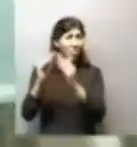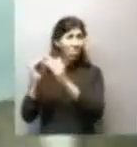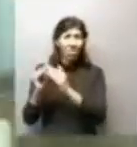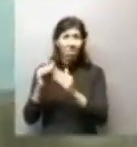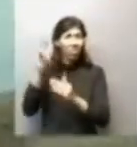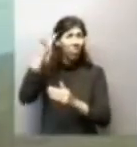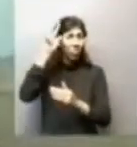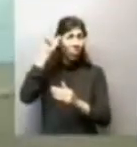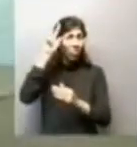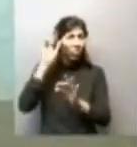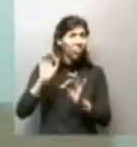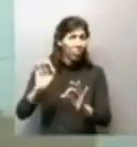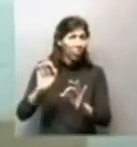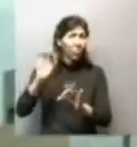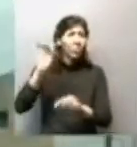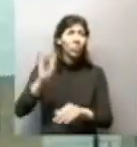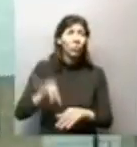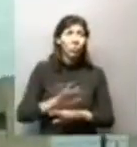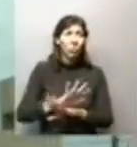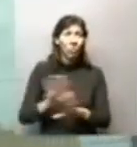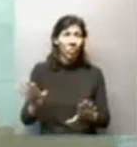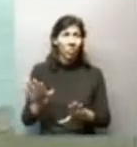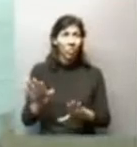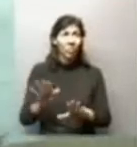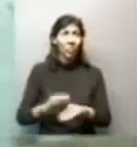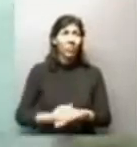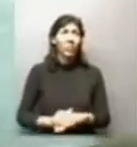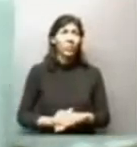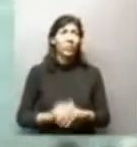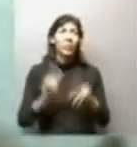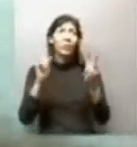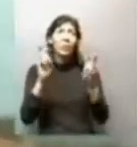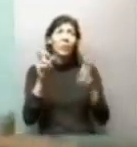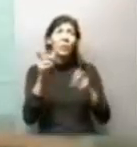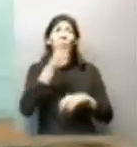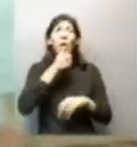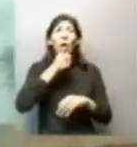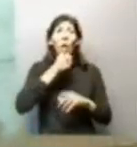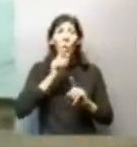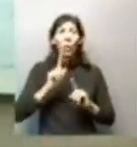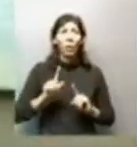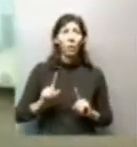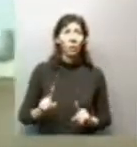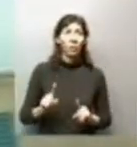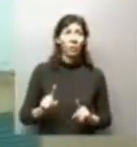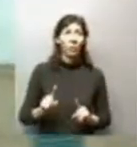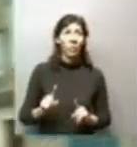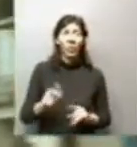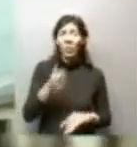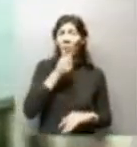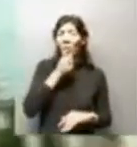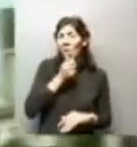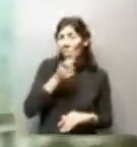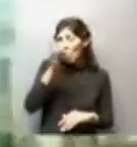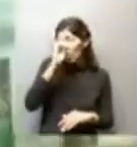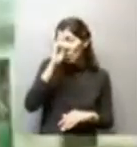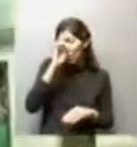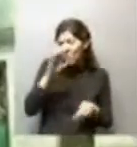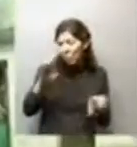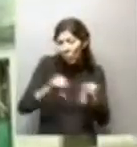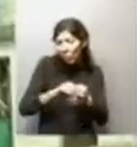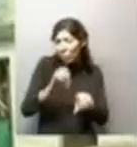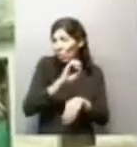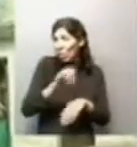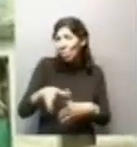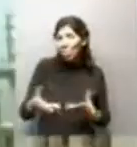Son ocho casas nada más. Y el tema del agua también. Tenemos el agua clandestera, porque está